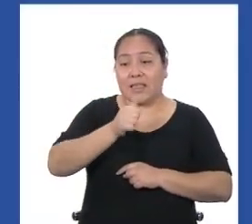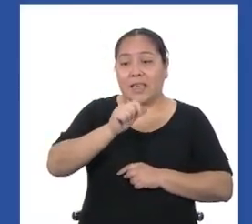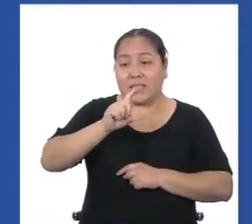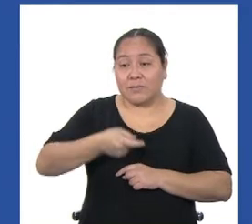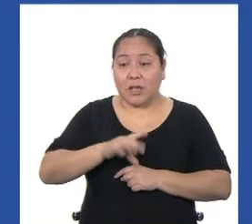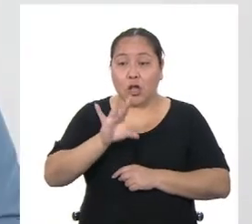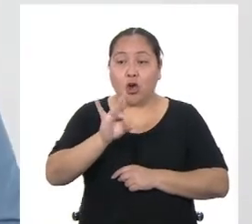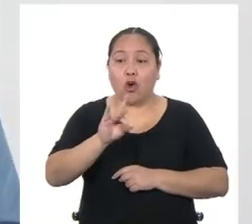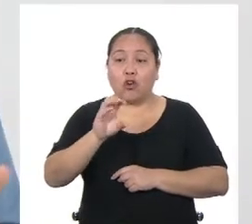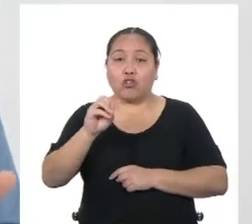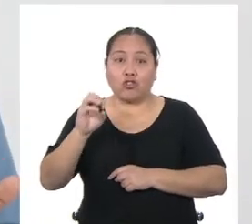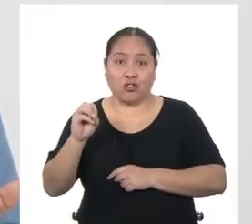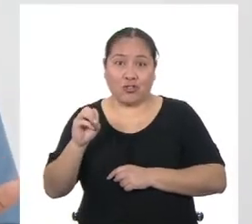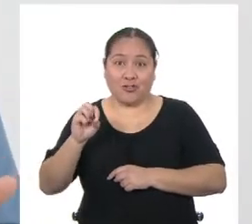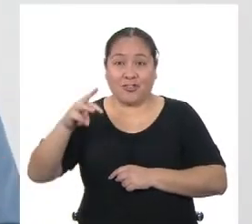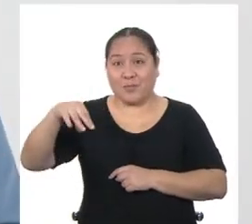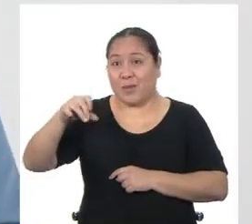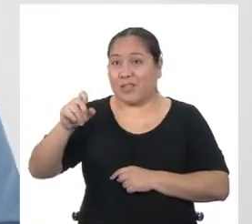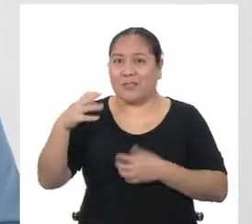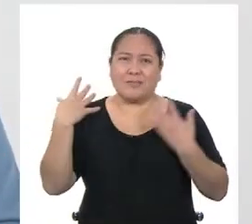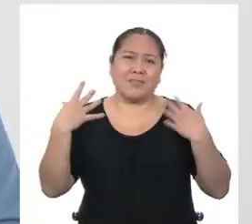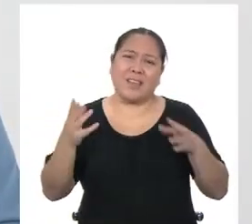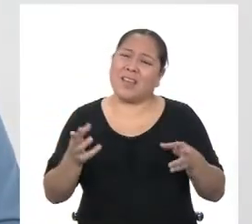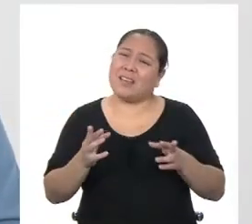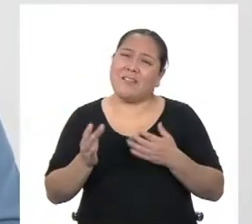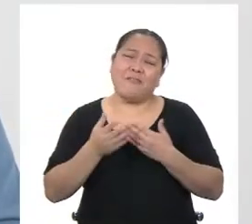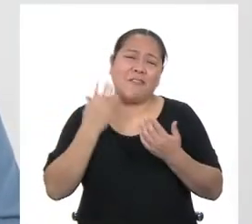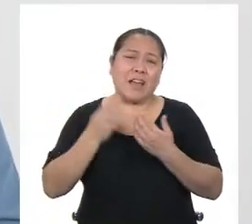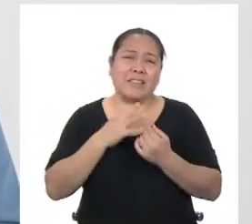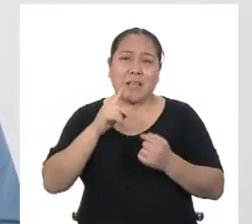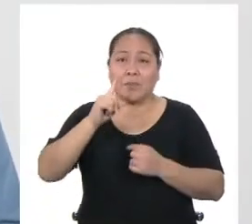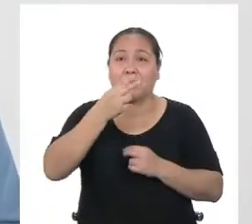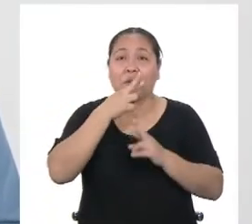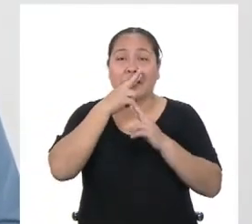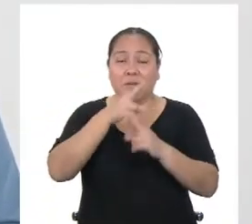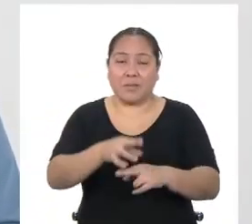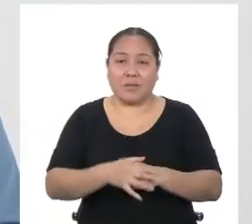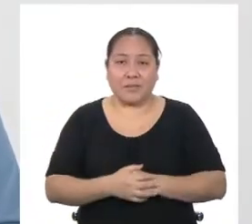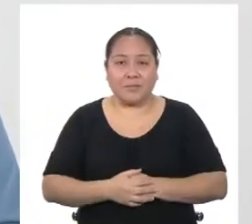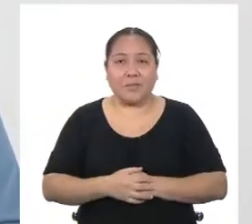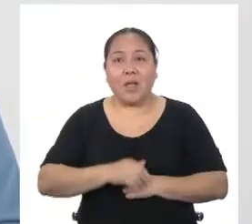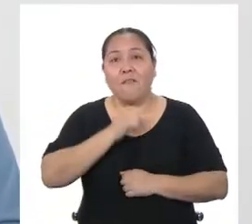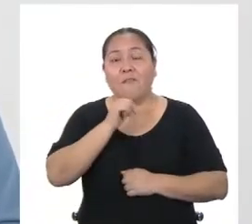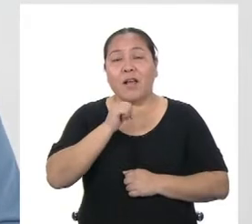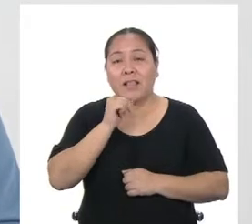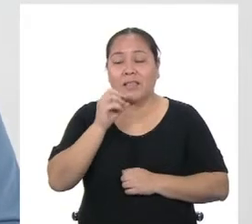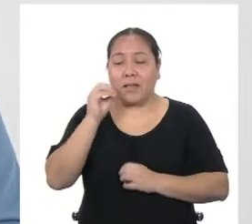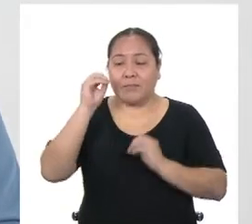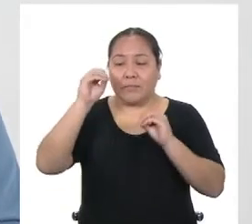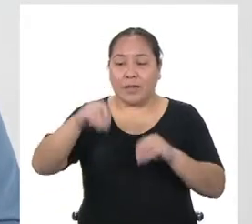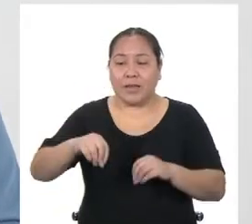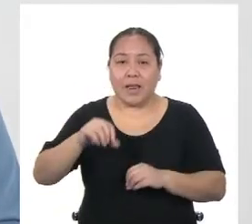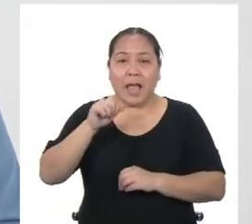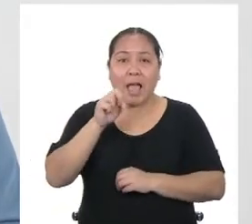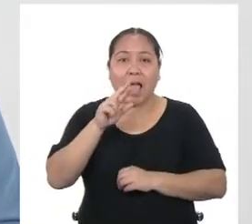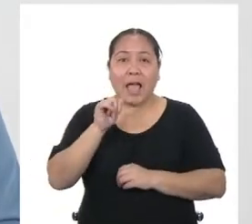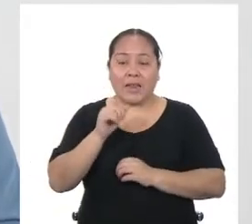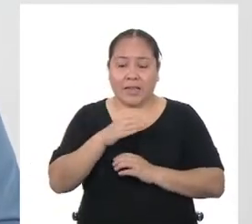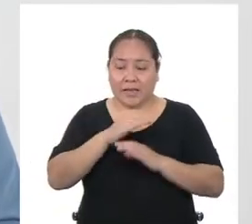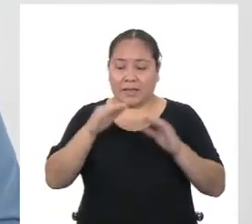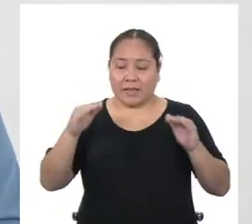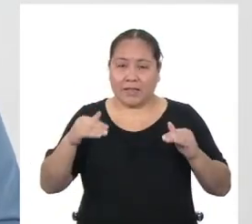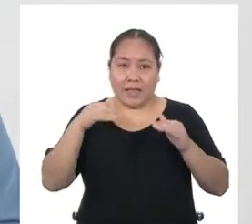cuadrados. Y así de sencillo obtuvimos el primer resultado. Ahora nos falta calcular el área de la entrada.